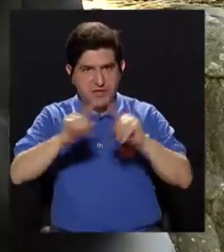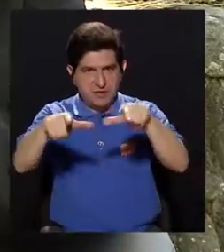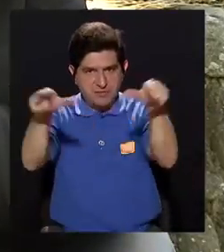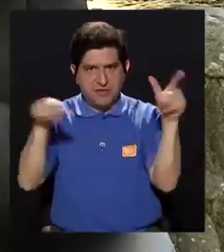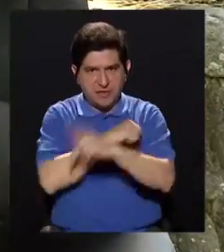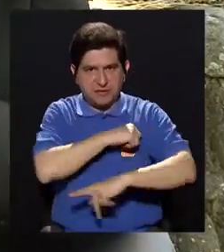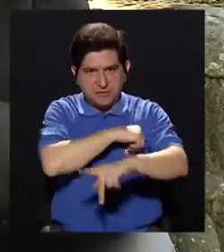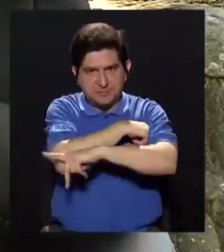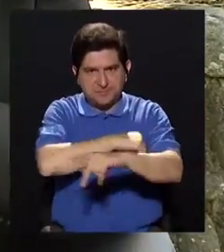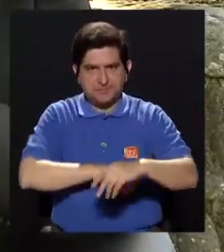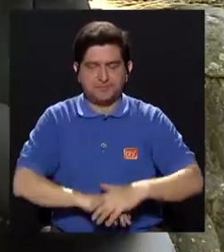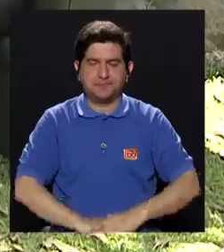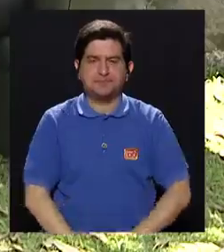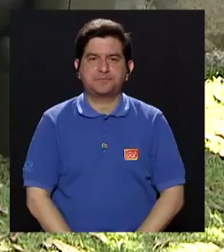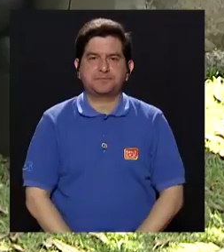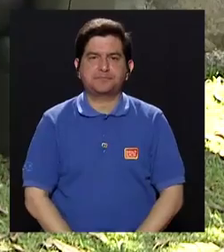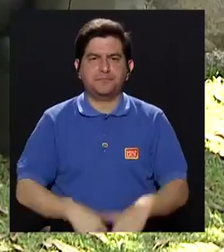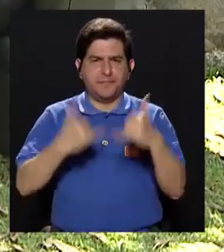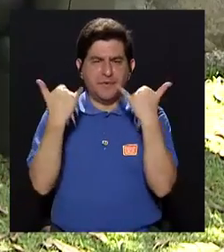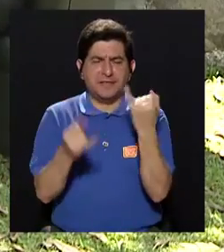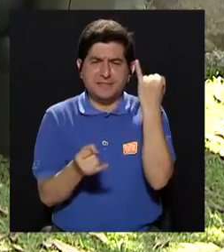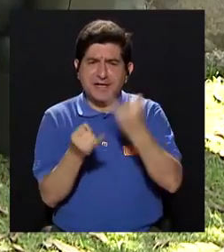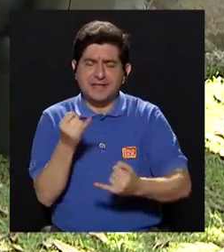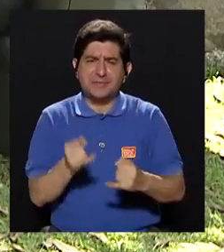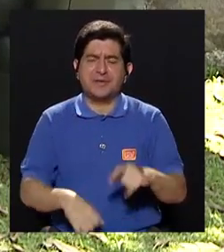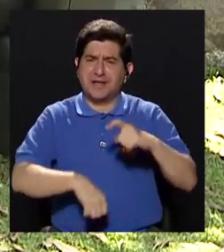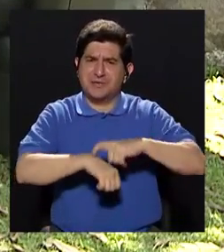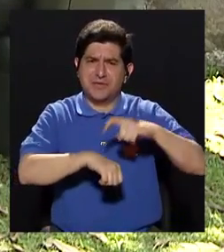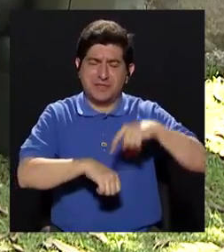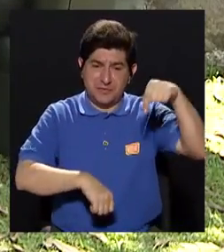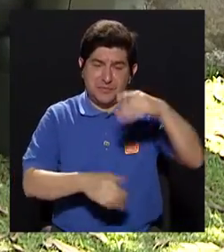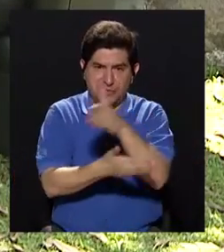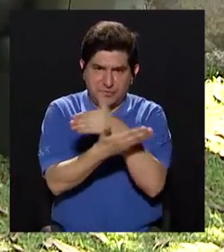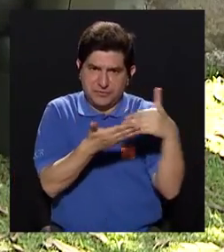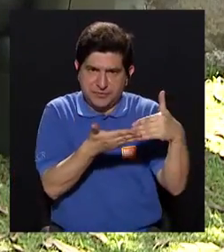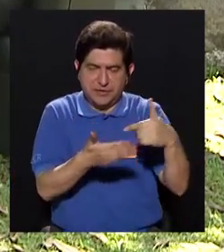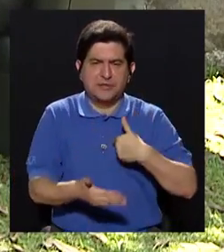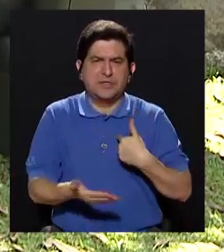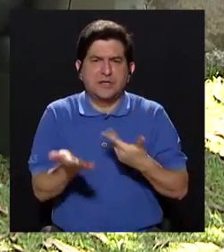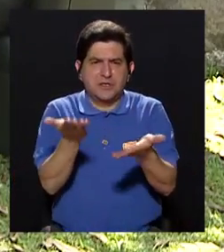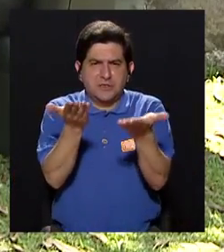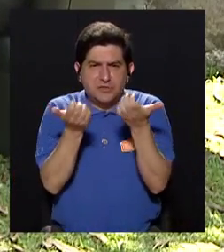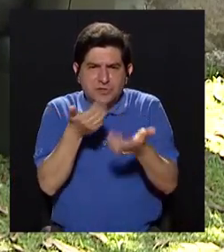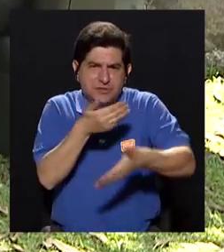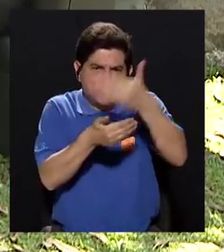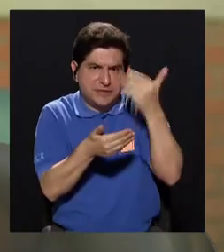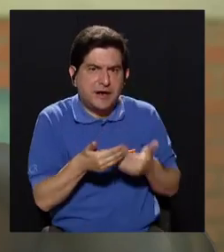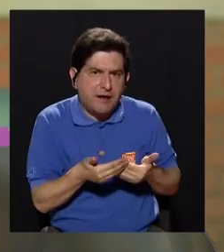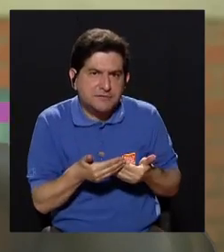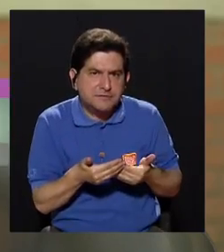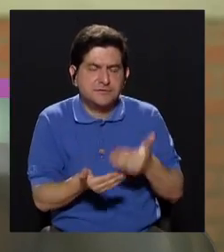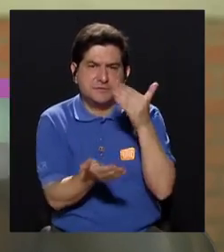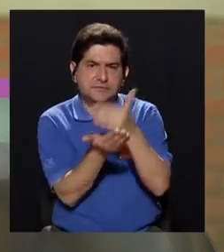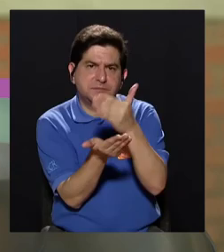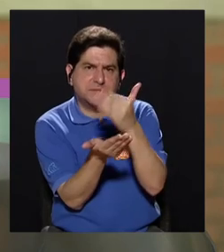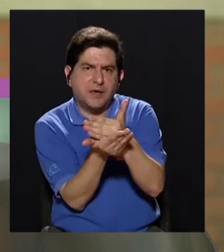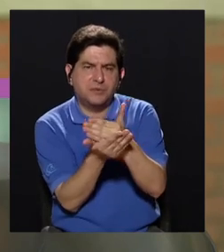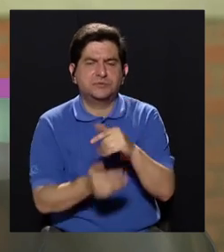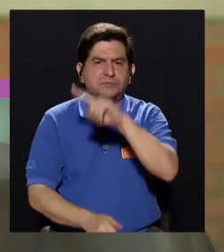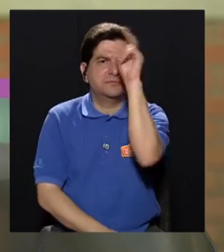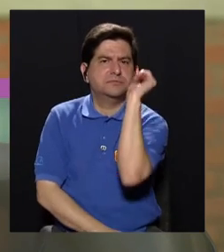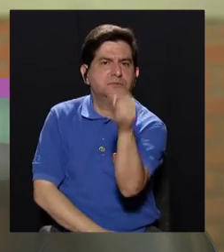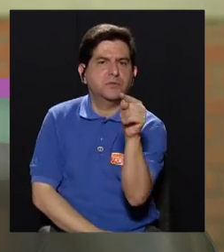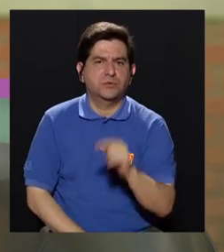diferentes zonas geográficas. Como ya se nos está acabando el tiempo de este bloque, yo quisiera, antes de irnos a la pausa,